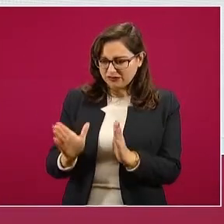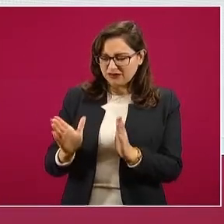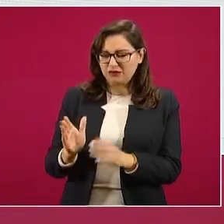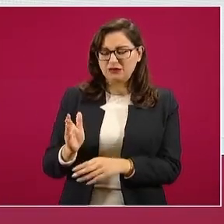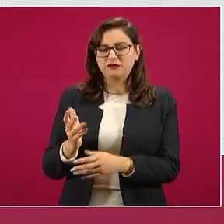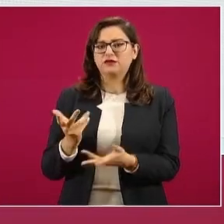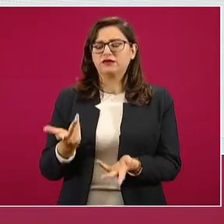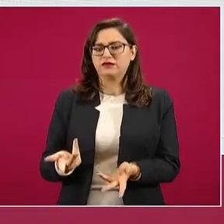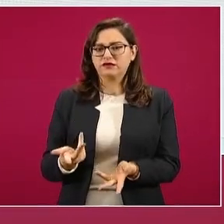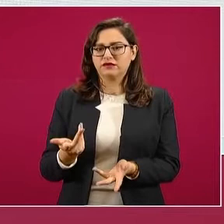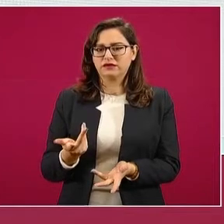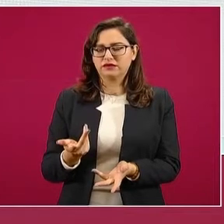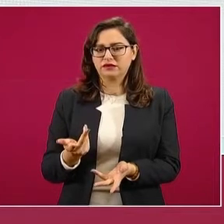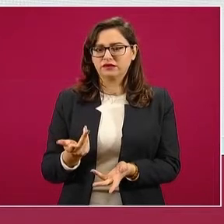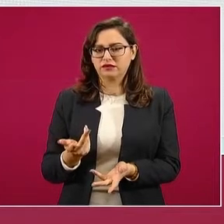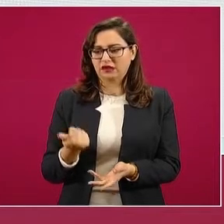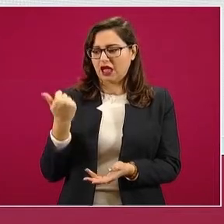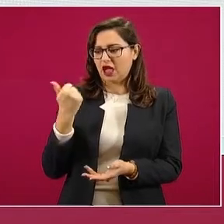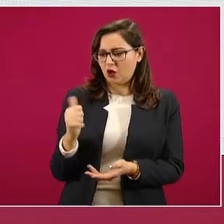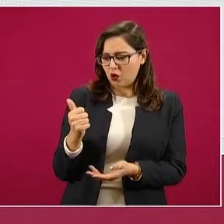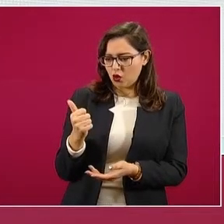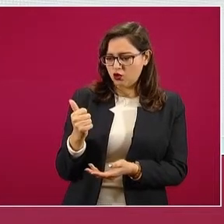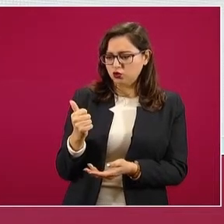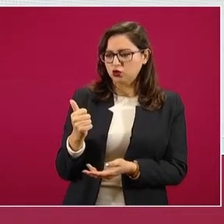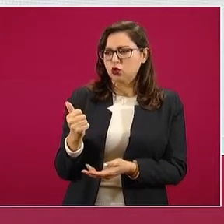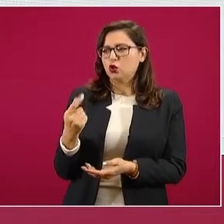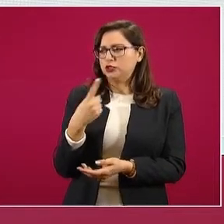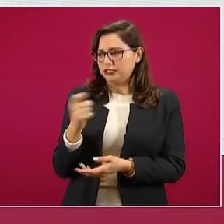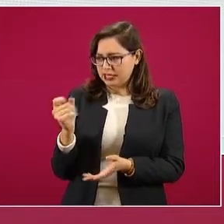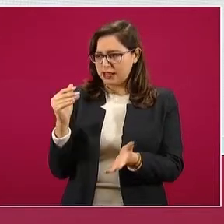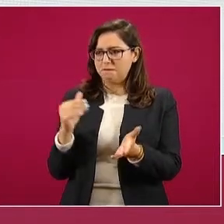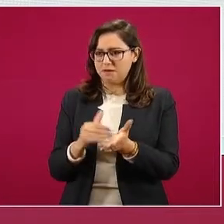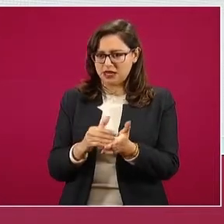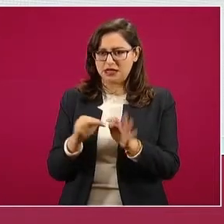como 100 mil nuevos empleos,